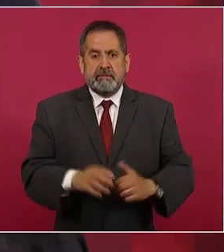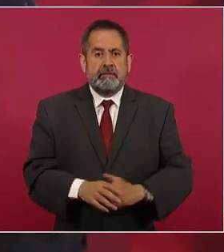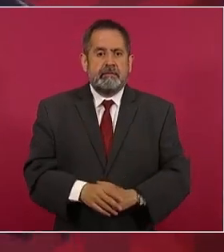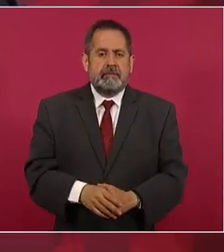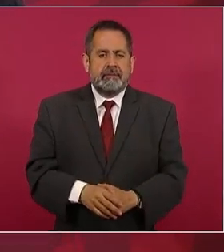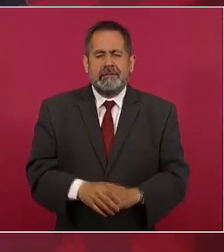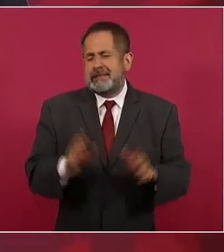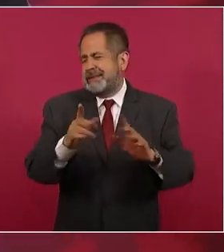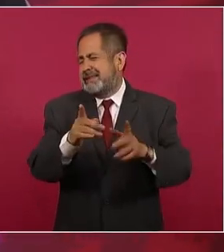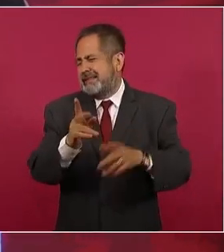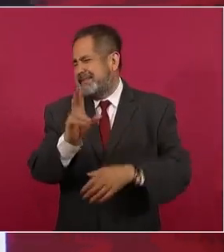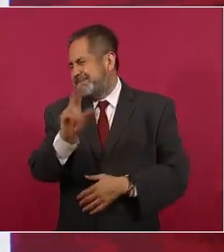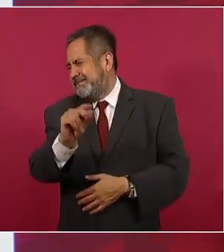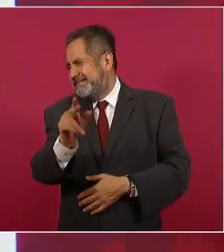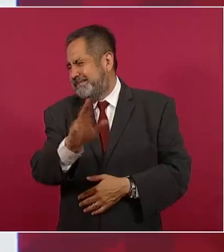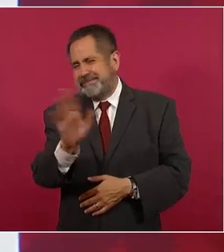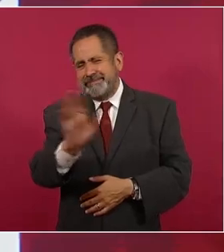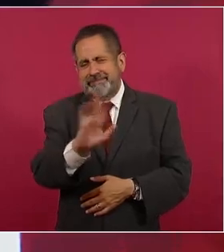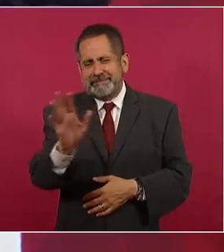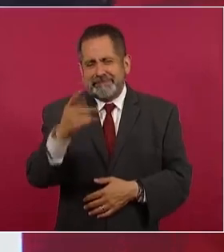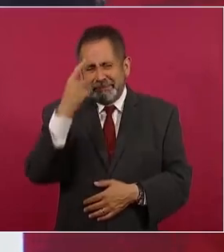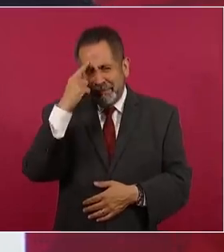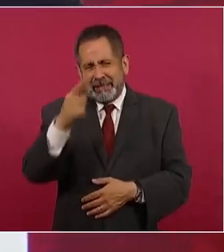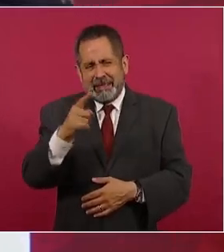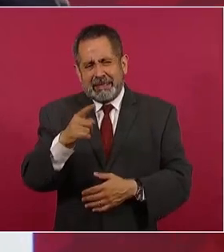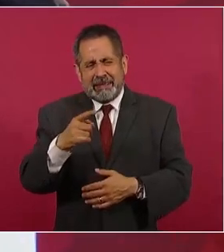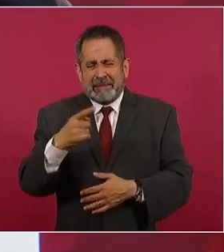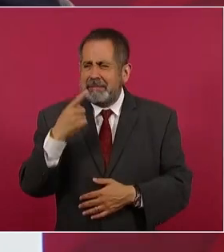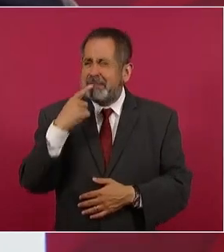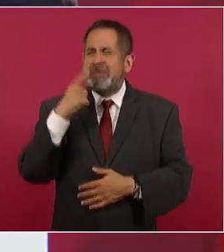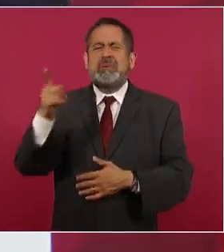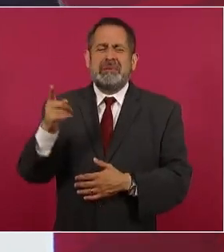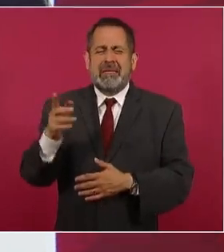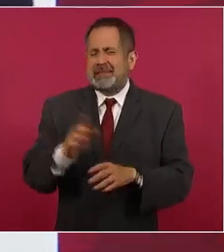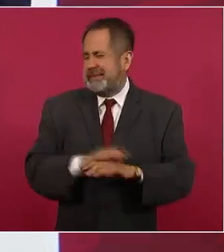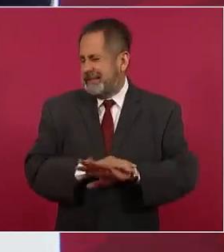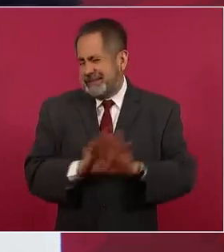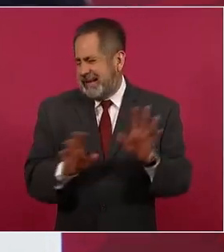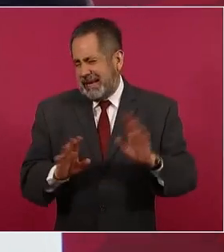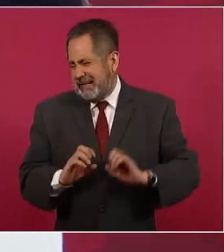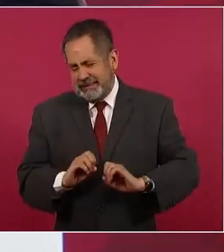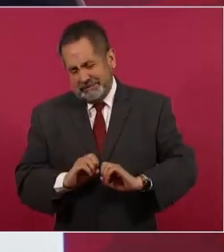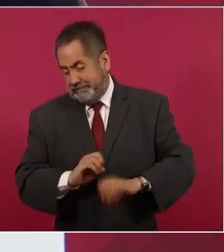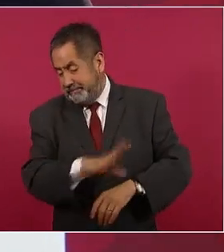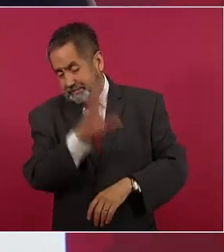No, no, no, no, ¿para qué se denuncia? No, no, no,